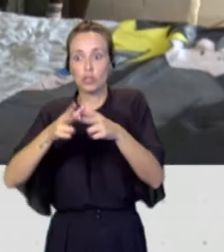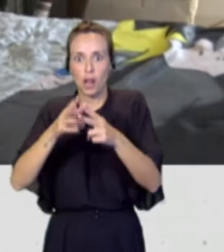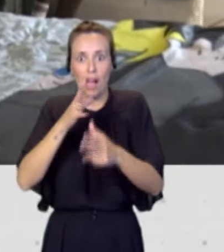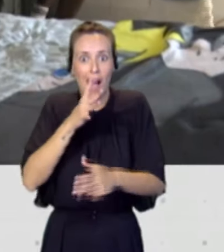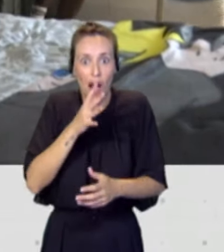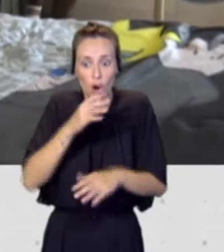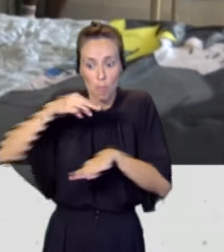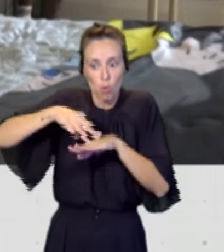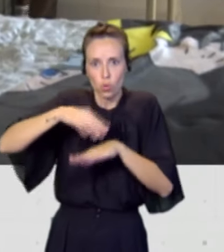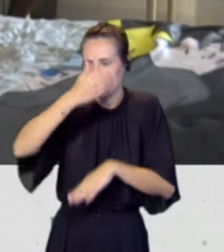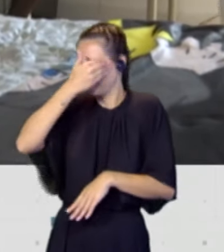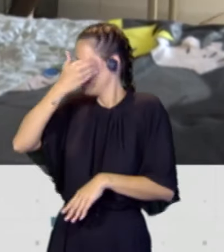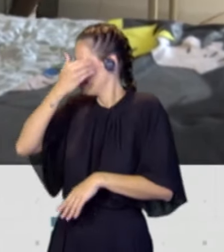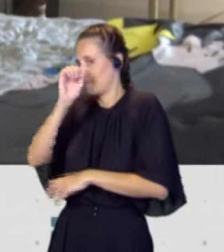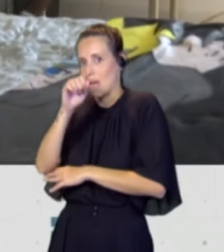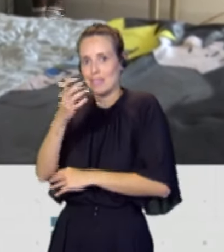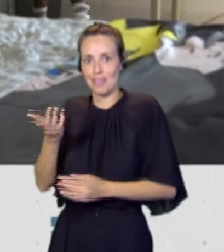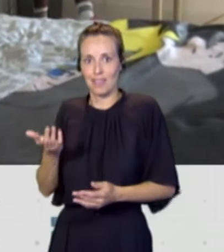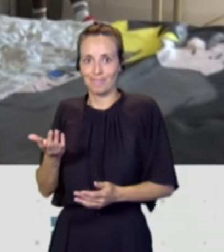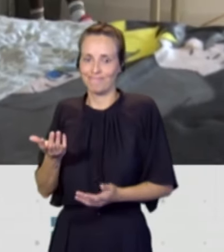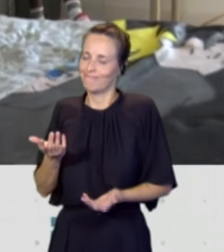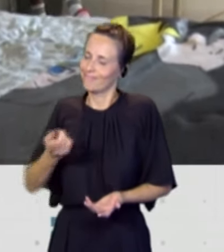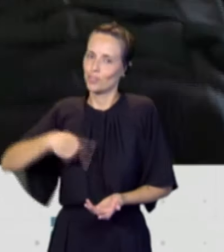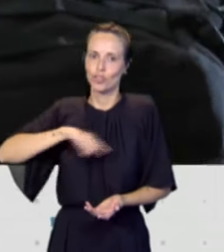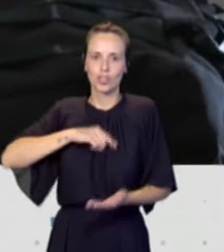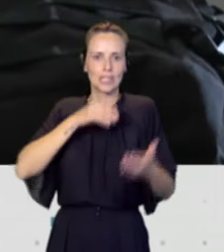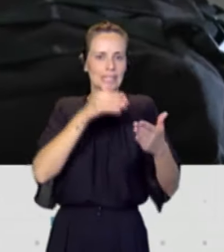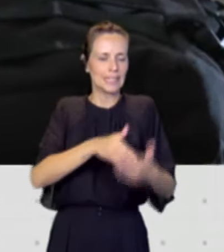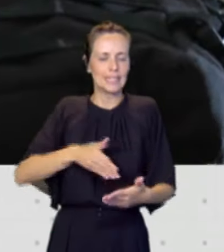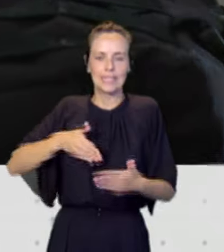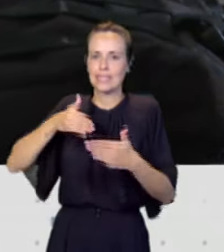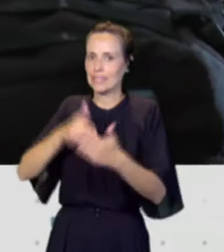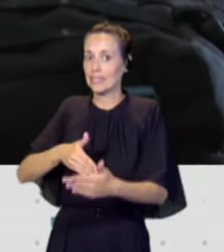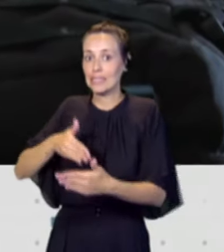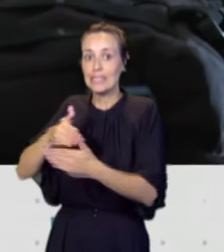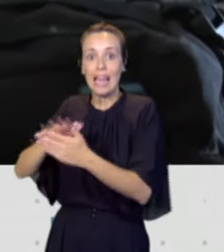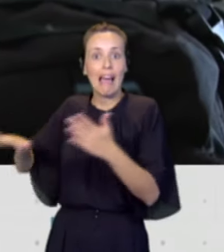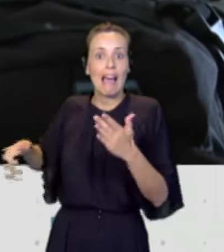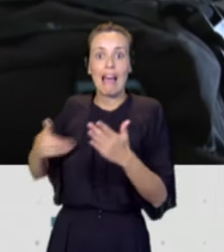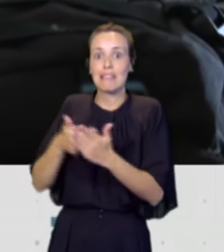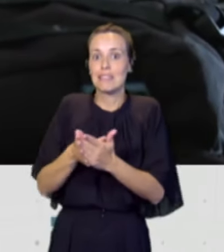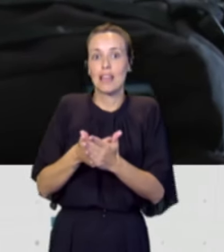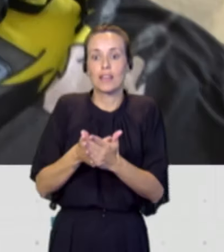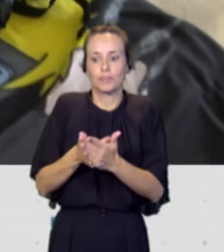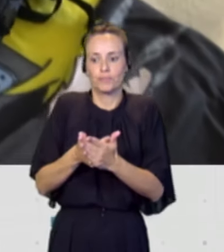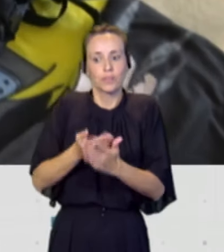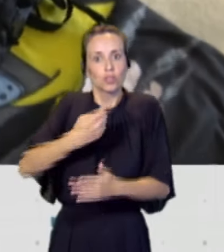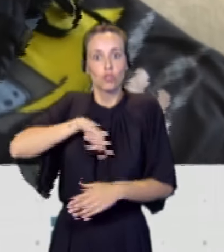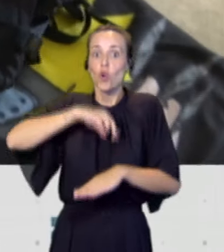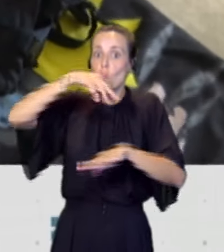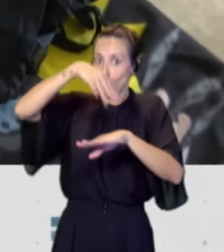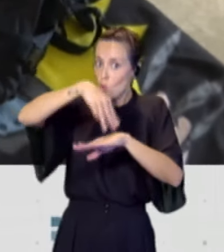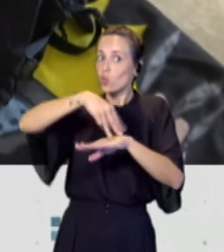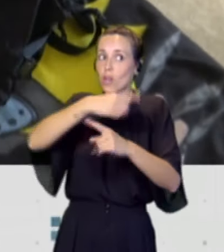Y nos vemos con verdadera, atravesamos verdadera dificultad, hemos tenido que incluso denunciar algunas mutuas